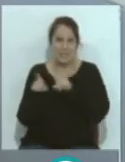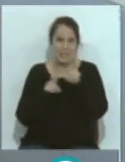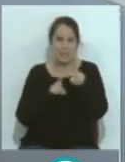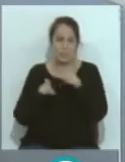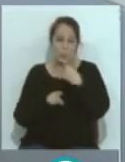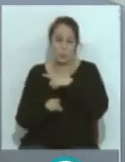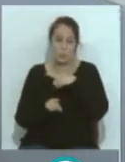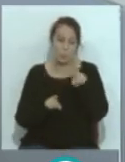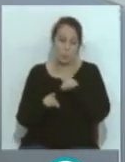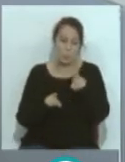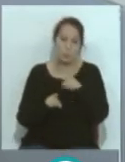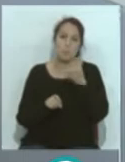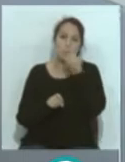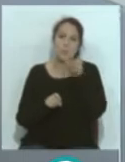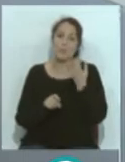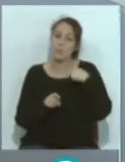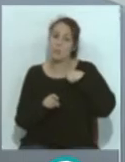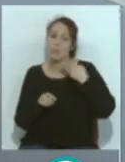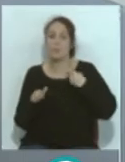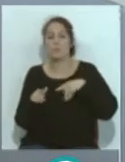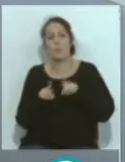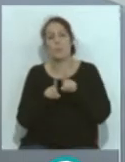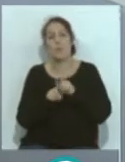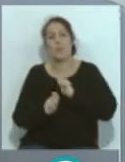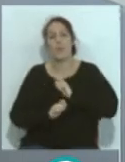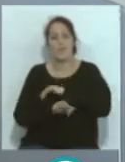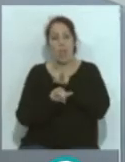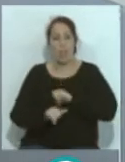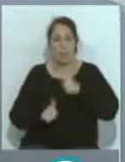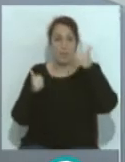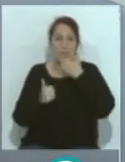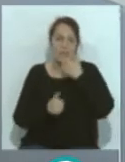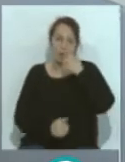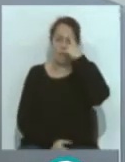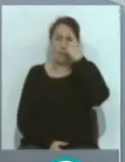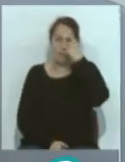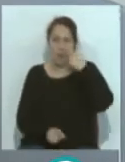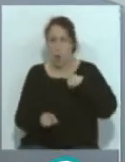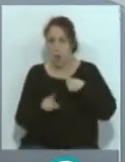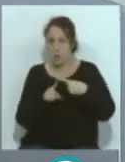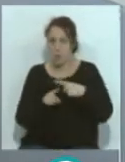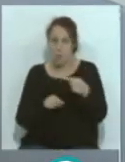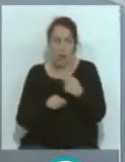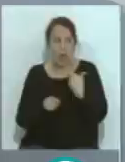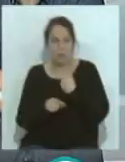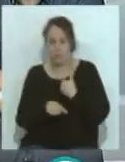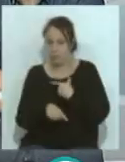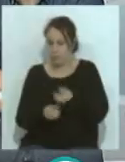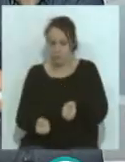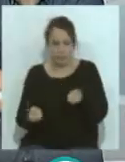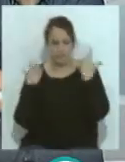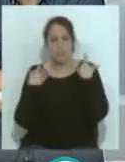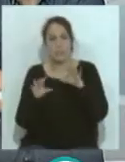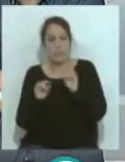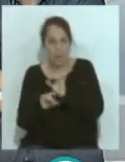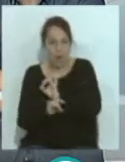Nos quedamos con las cosas buenas y eso nos permite ser más felices, porque si vamos a estar recordando las penurias, para eso apaga y vámonos. No, no, no,